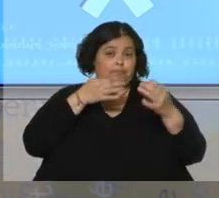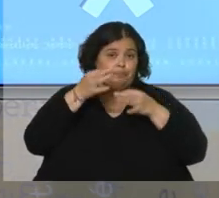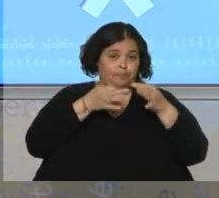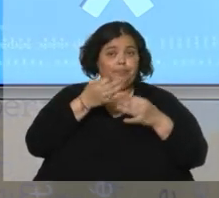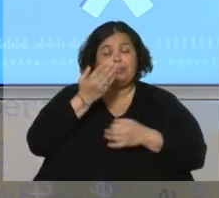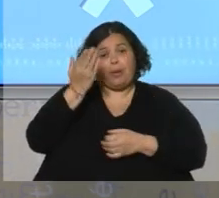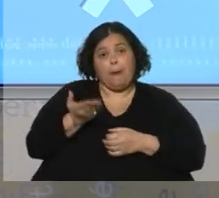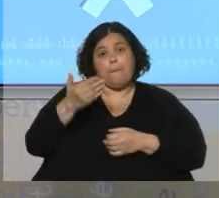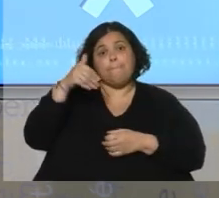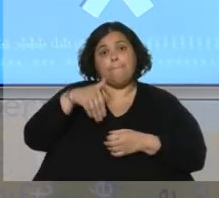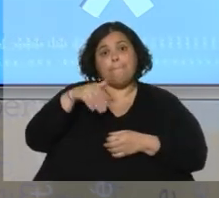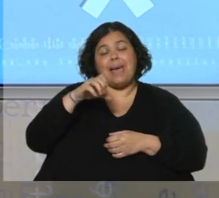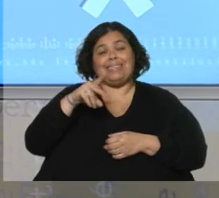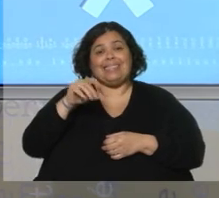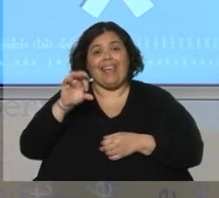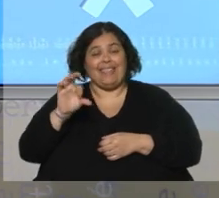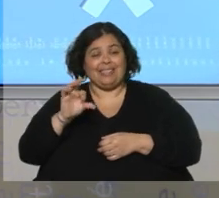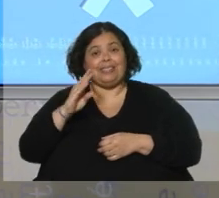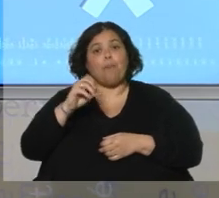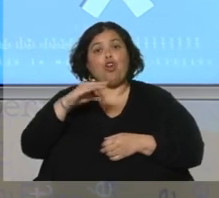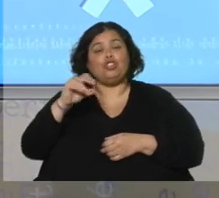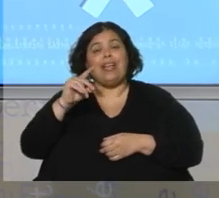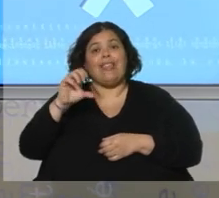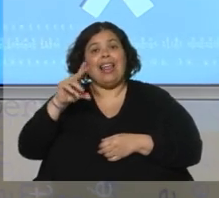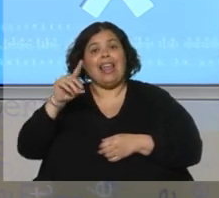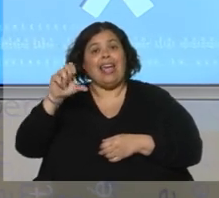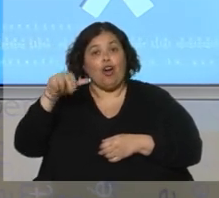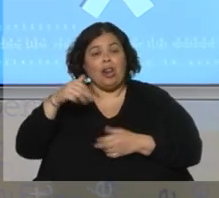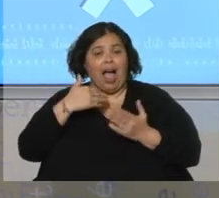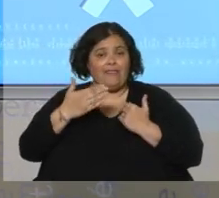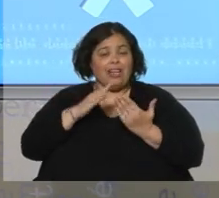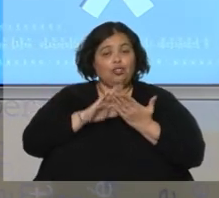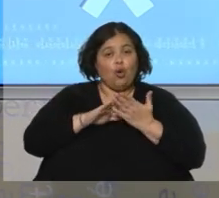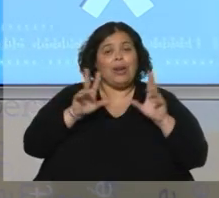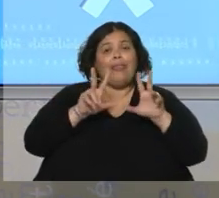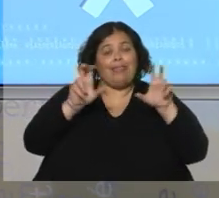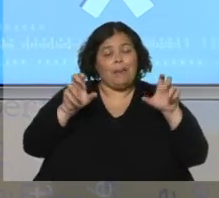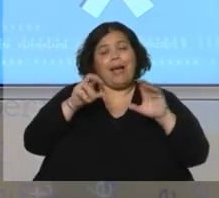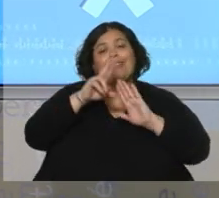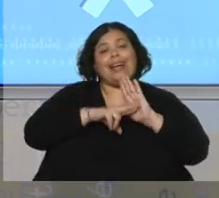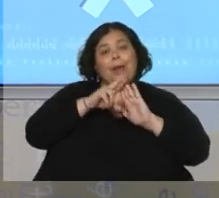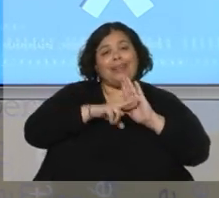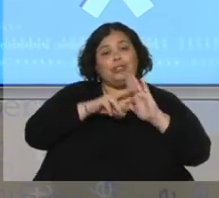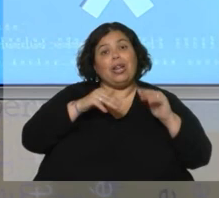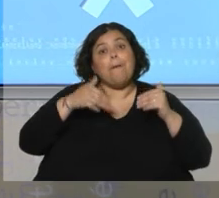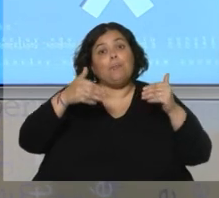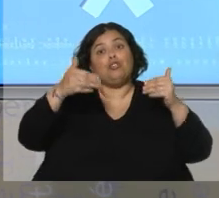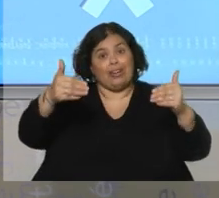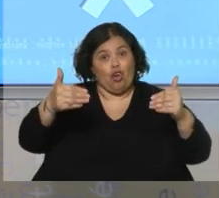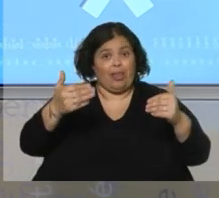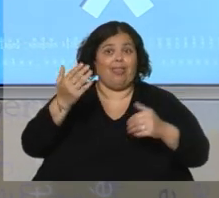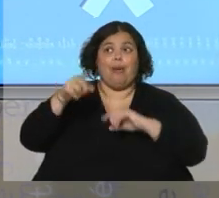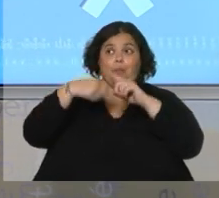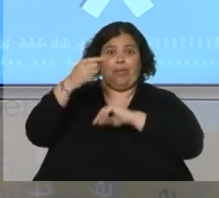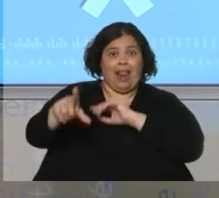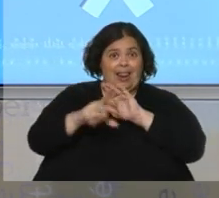Ponce de León hablé justamente sobre algunos temas puntuales vinculados a las reglamentaciones posteriores que vinieron a la regulación del cannabis en